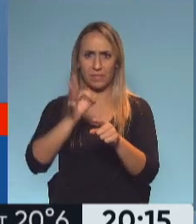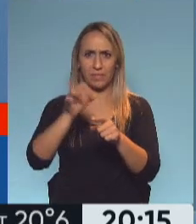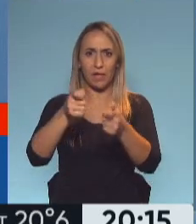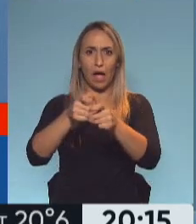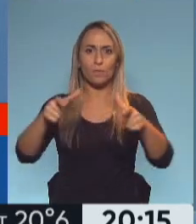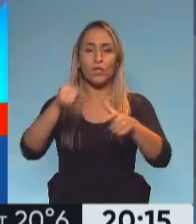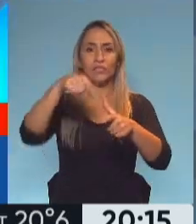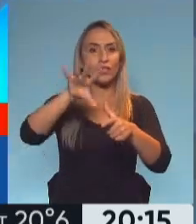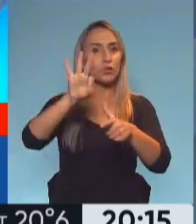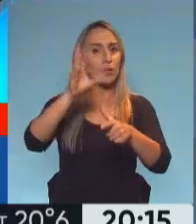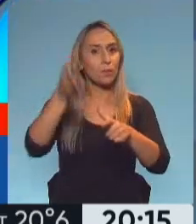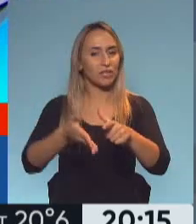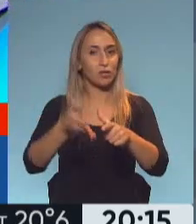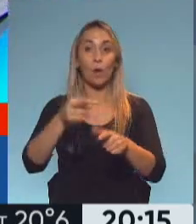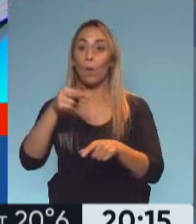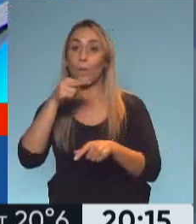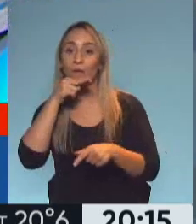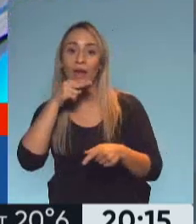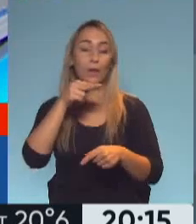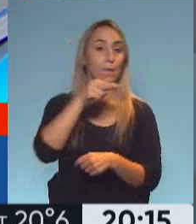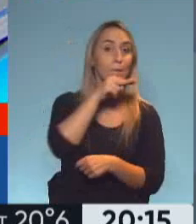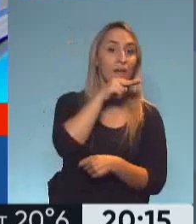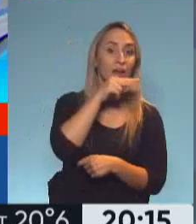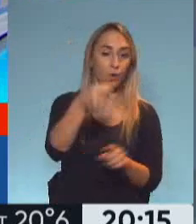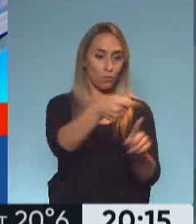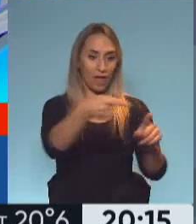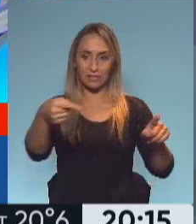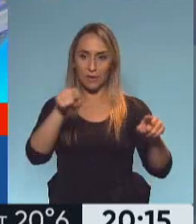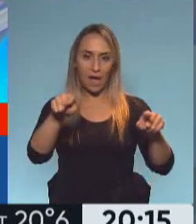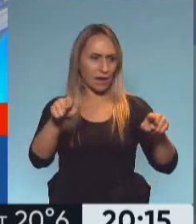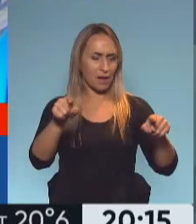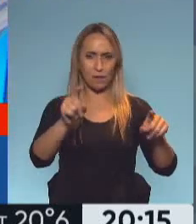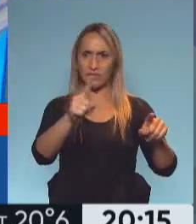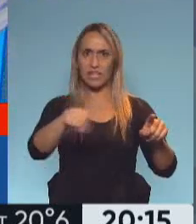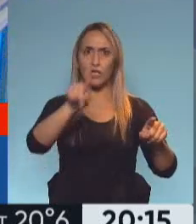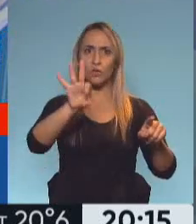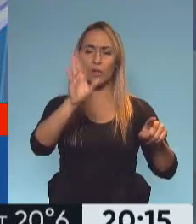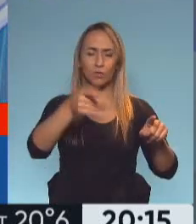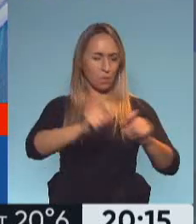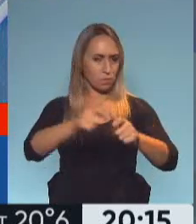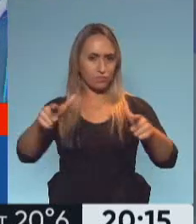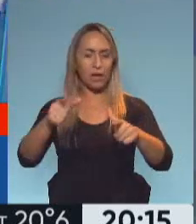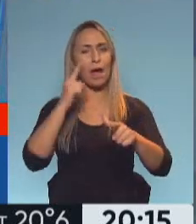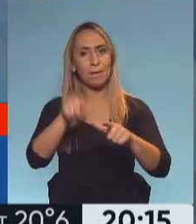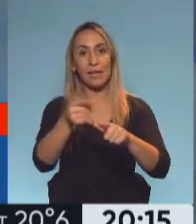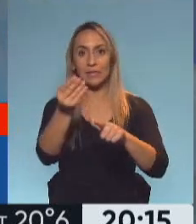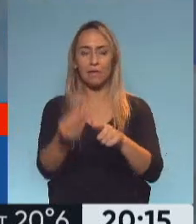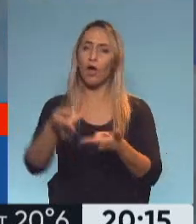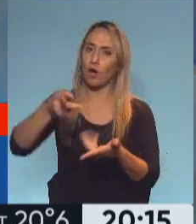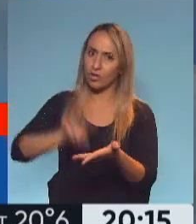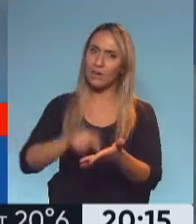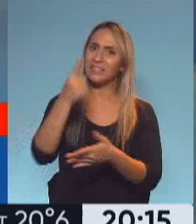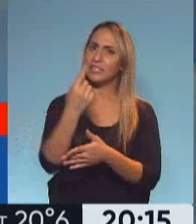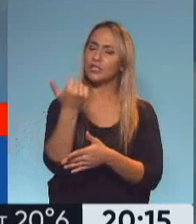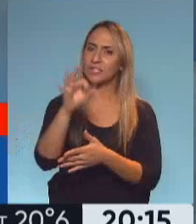150%. Viernes contra viernes anterior nos generó una alarma. Dijimos, vamos a ver sábado, lo mismo, 160 y pico por